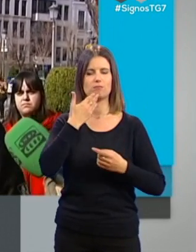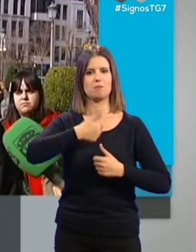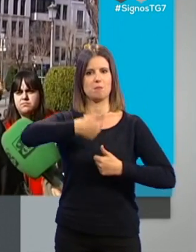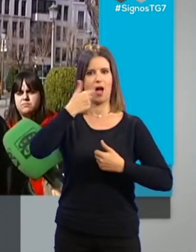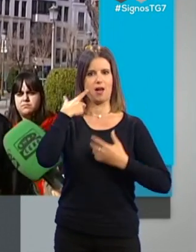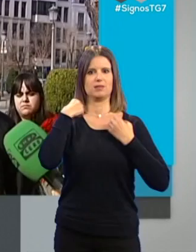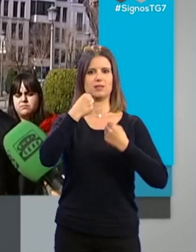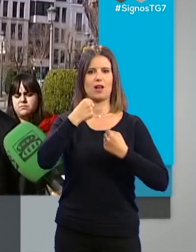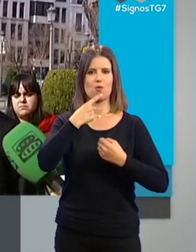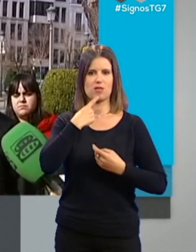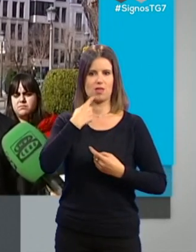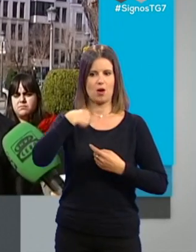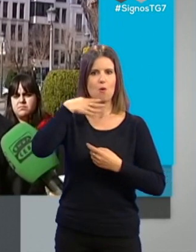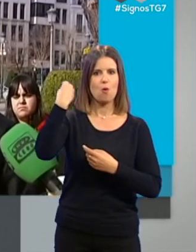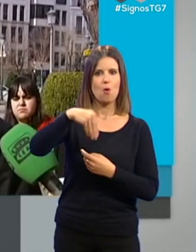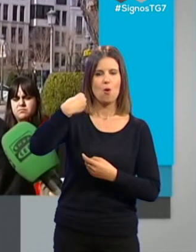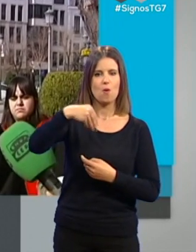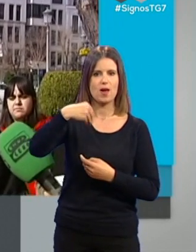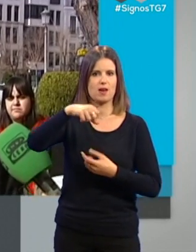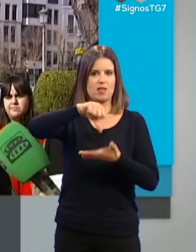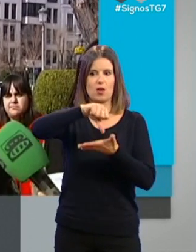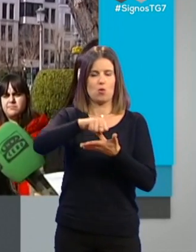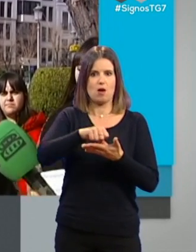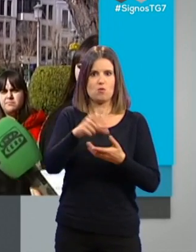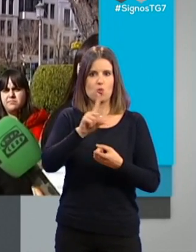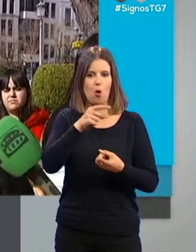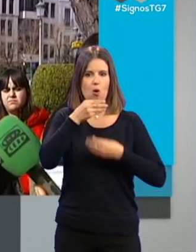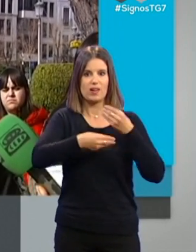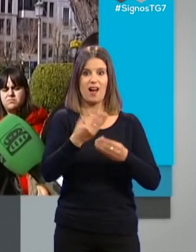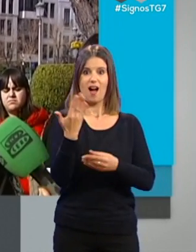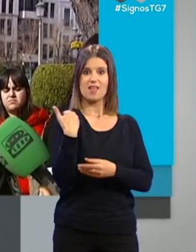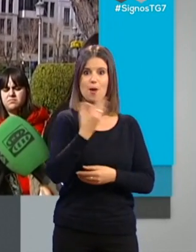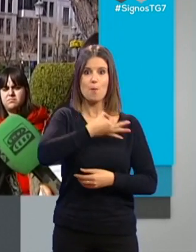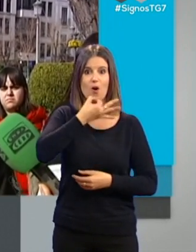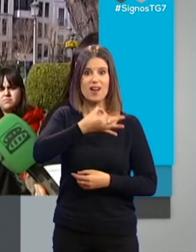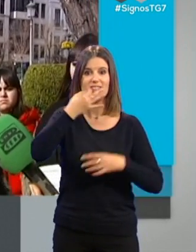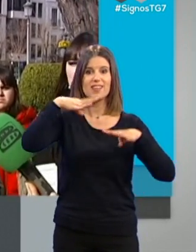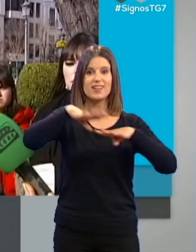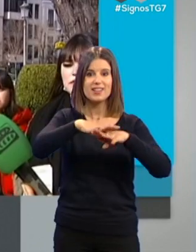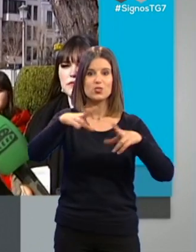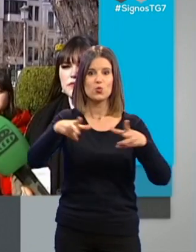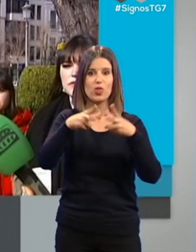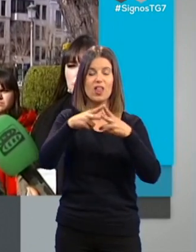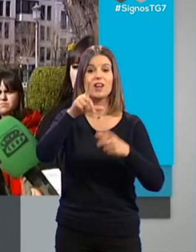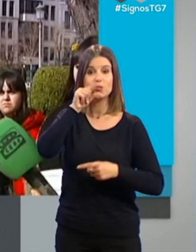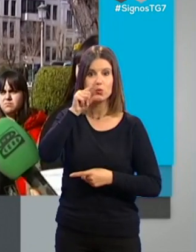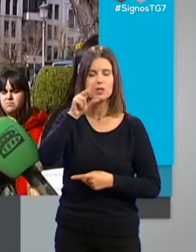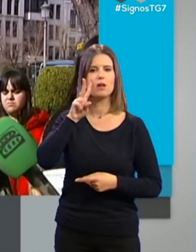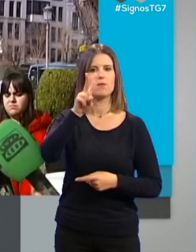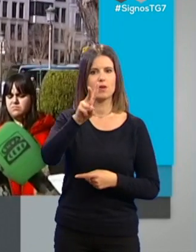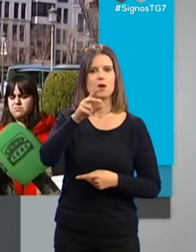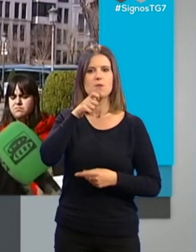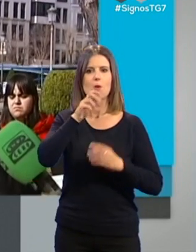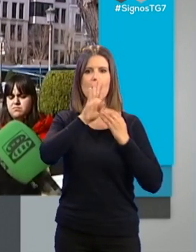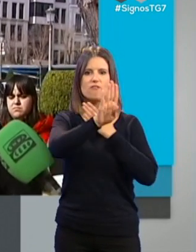saludable, como decíamos, de los jóvenes de la ciudad y no lo que está aburriendo. Ayer mismo por la tarde en las redes sociales, en el Twitter, veíamos como